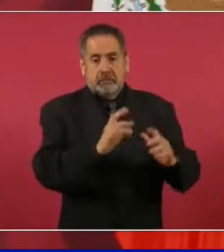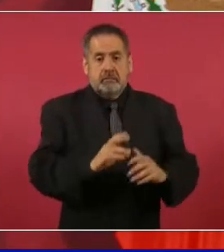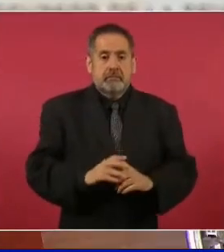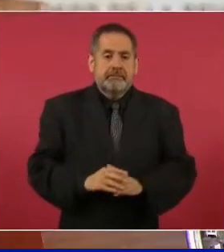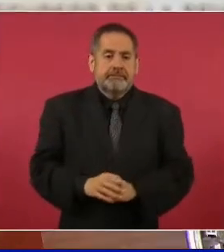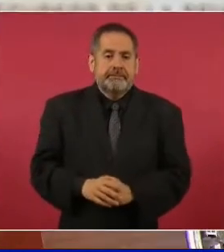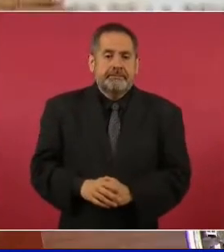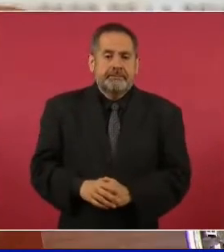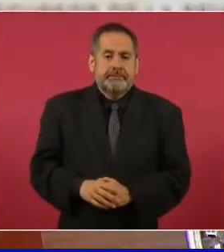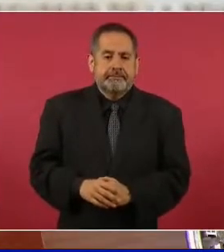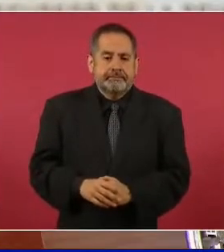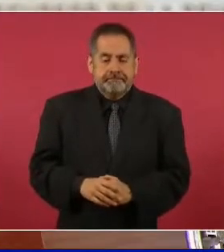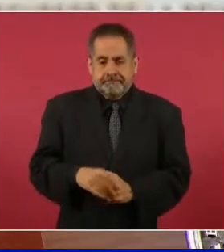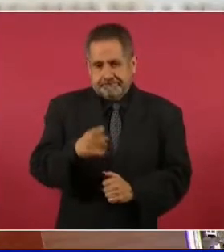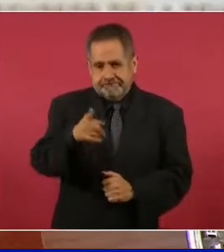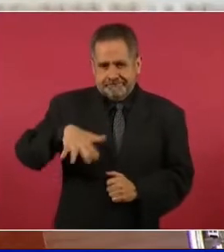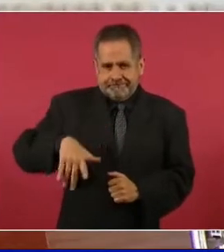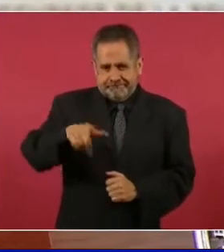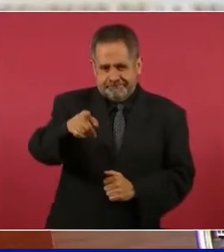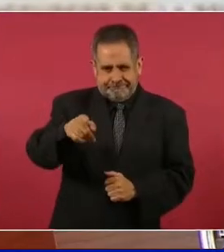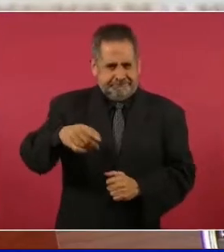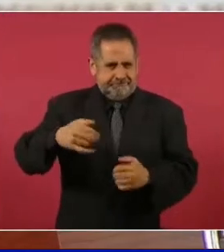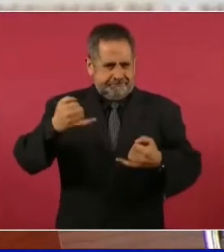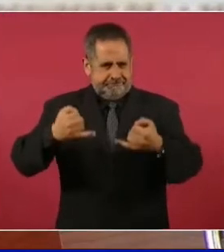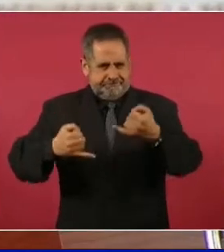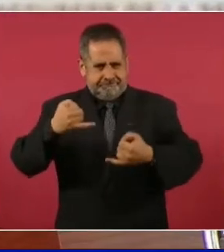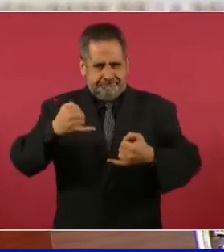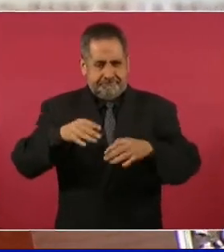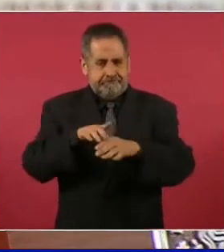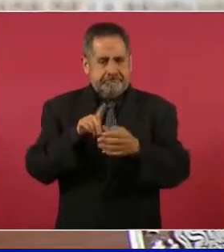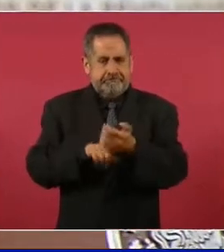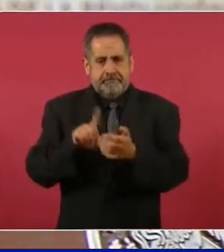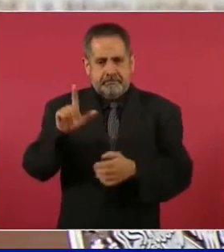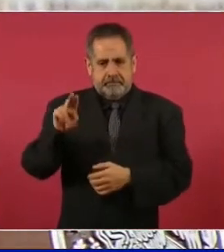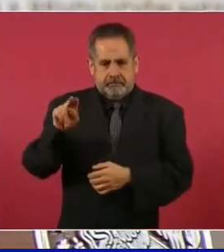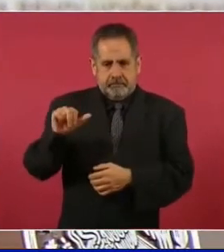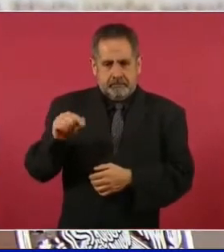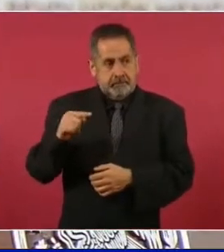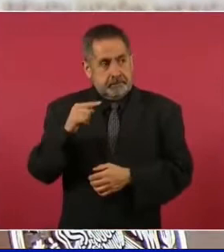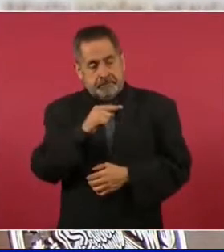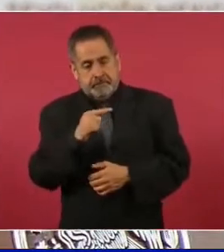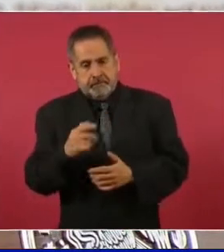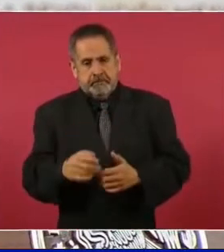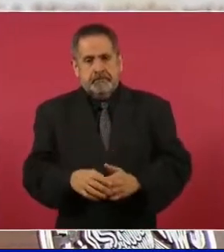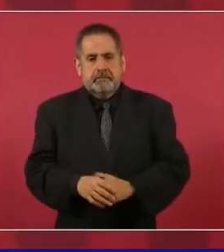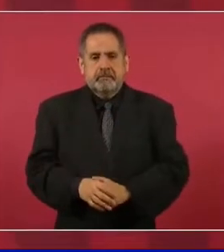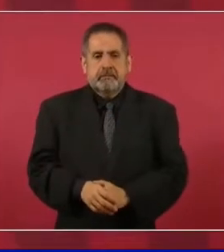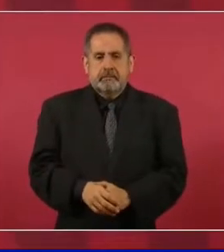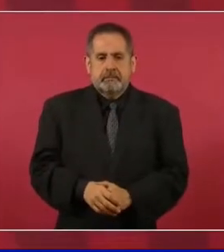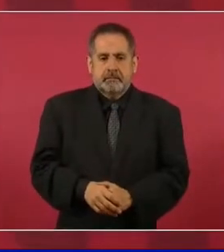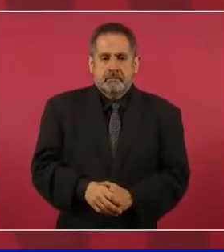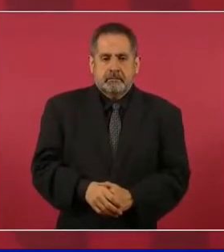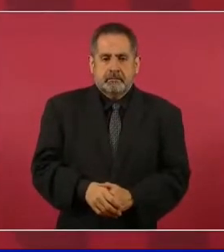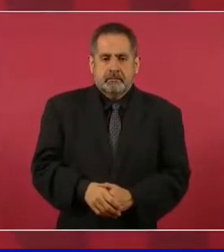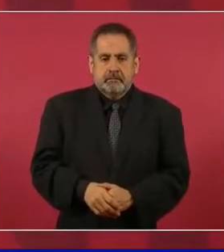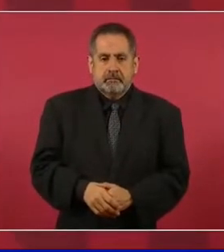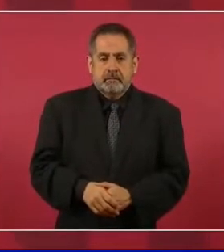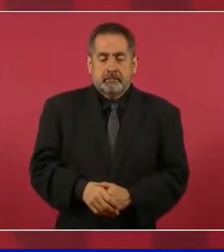Entonces, el juicio este al que hace mención tiene que ver con eso. Que iniciaría hasta enero, de hecho,